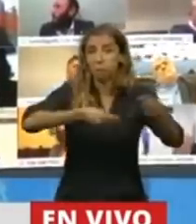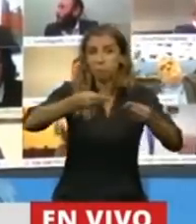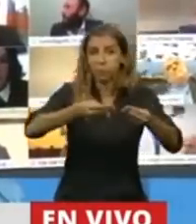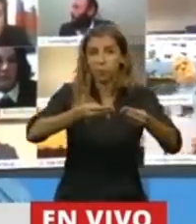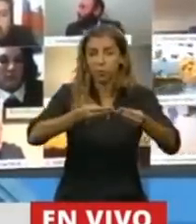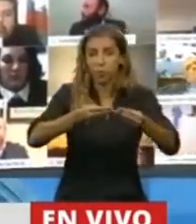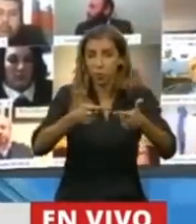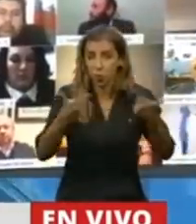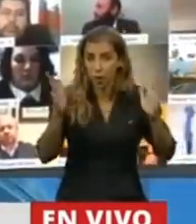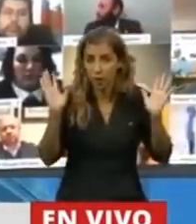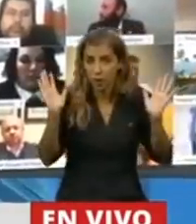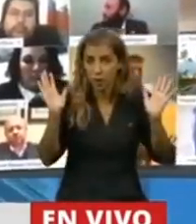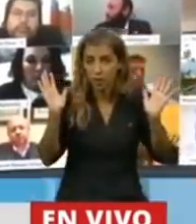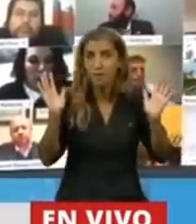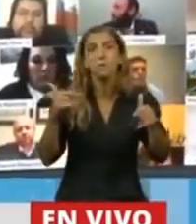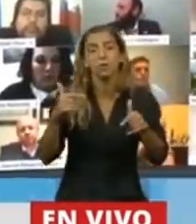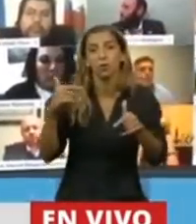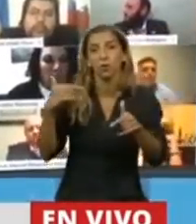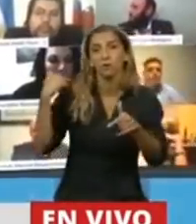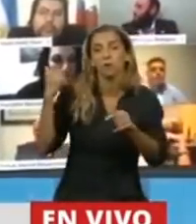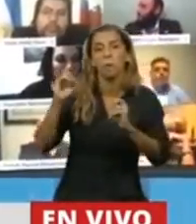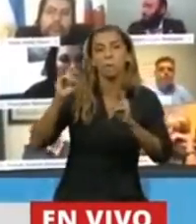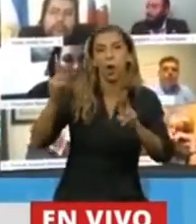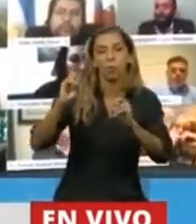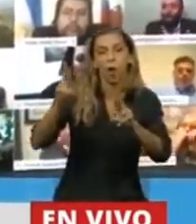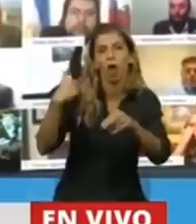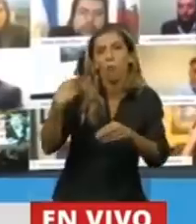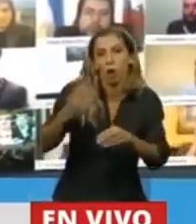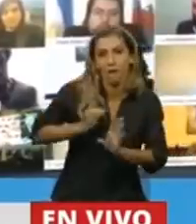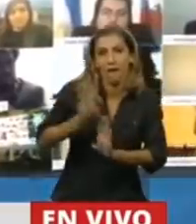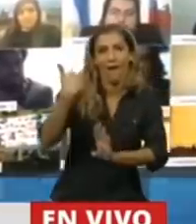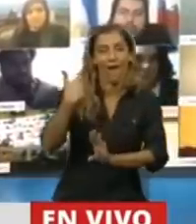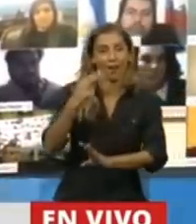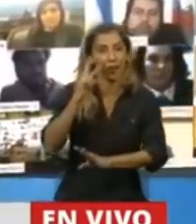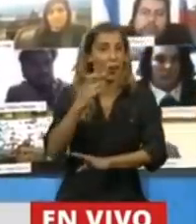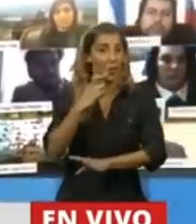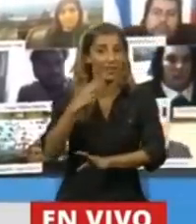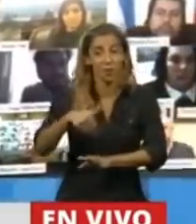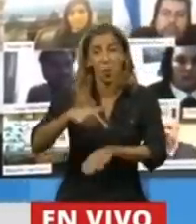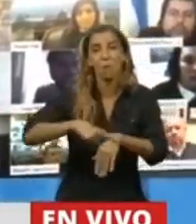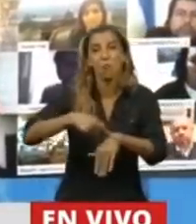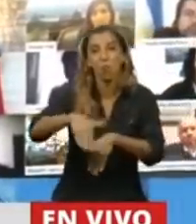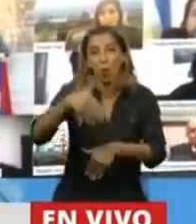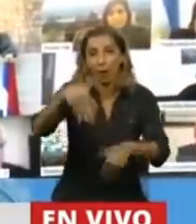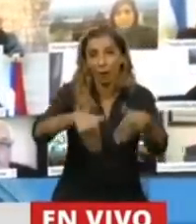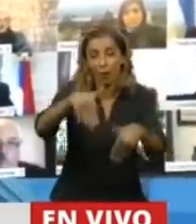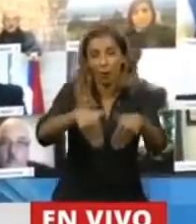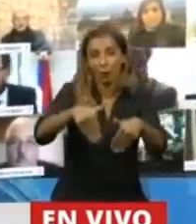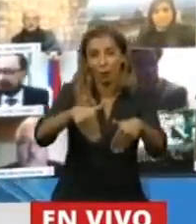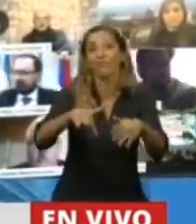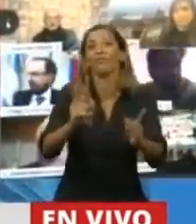Para colmo la situación empeoraba hora tras hora en el 2019, porque íbamos a una elección, terminaba las PASO y el lunes